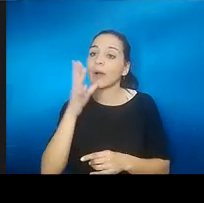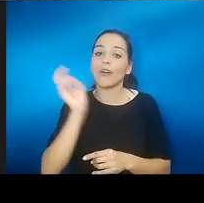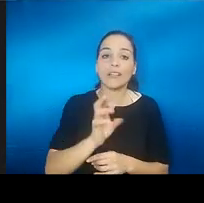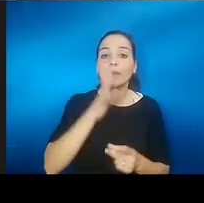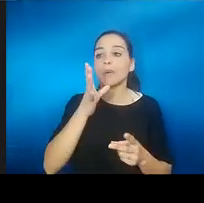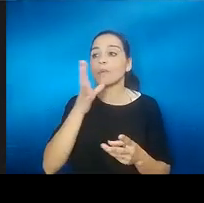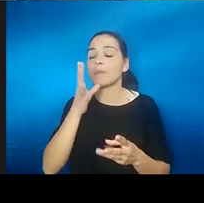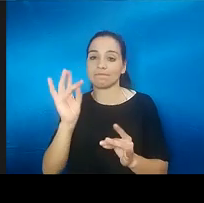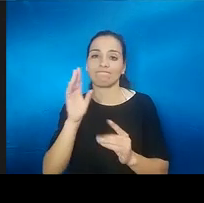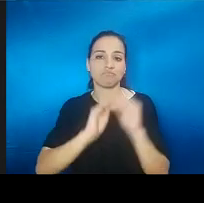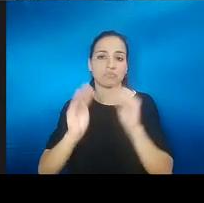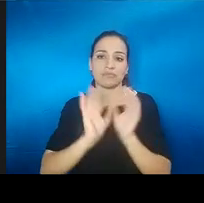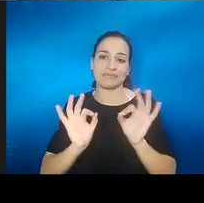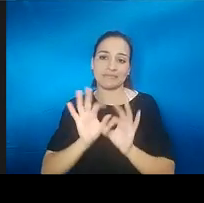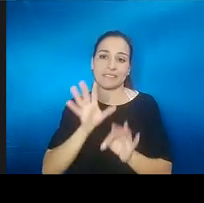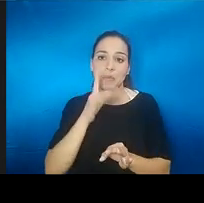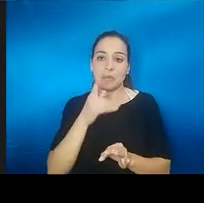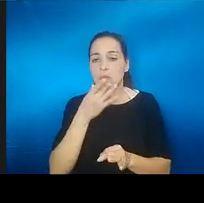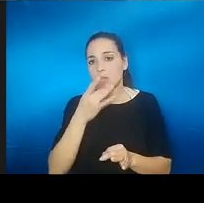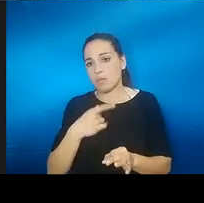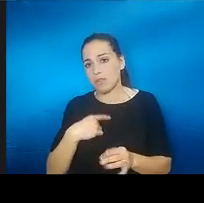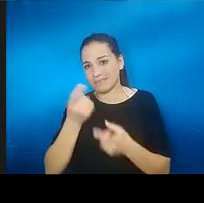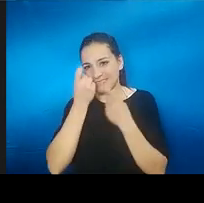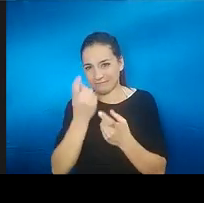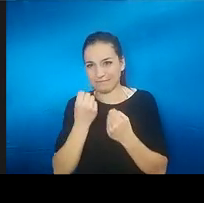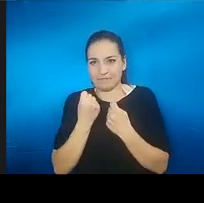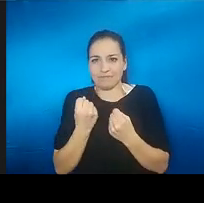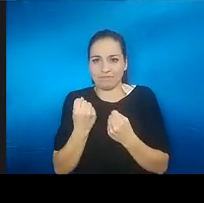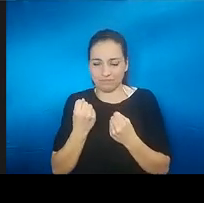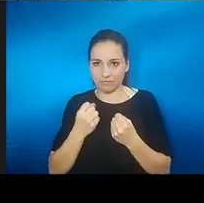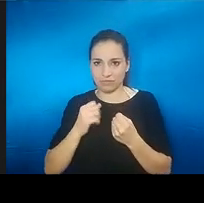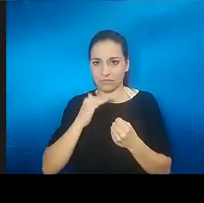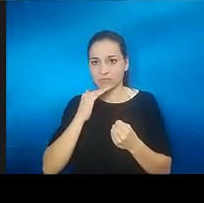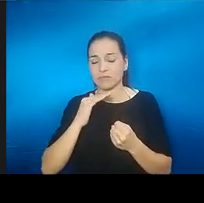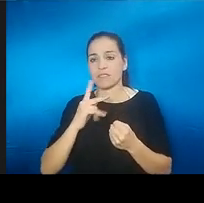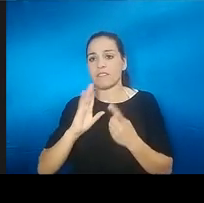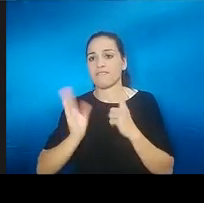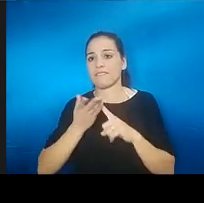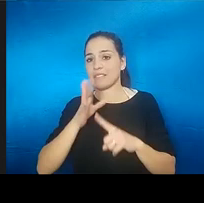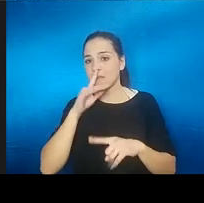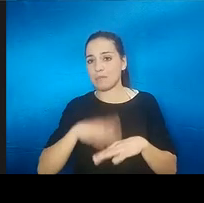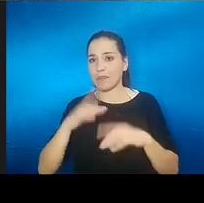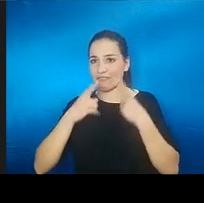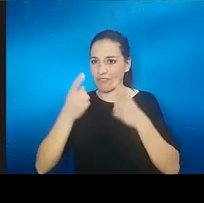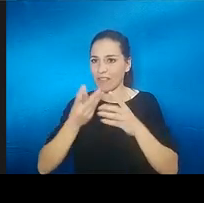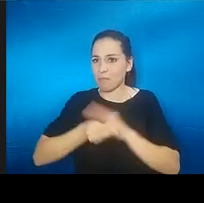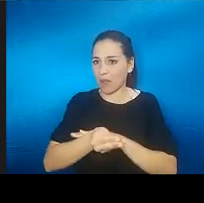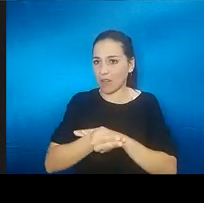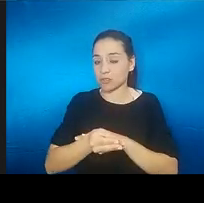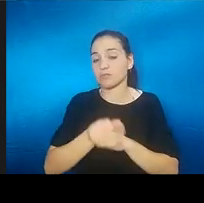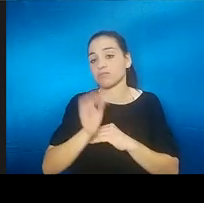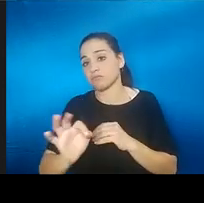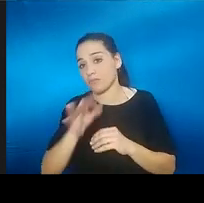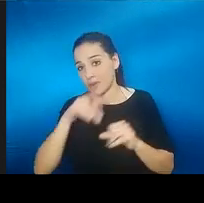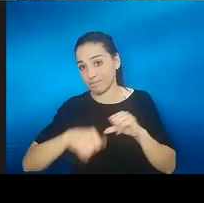un traumatismo por el esfuerzo del parto porque fue justo ahí otro que podría tener la raíz en un